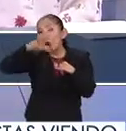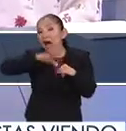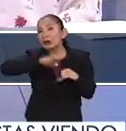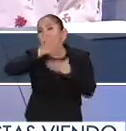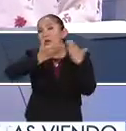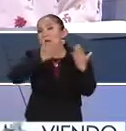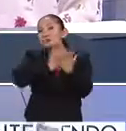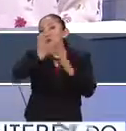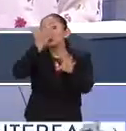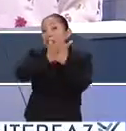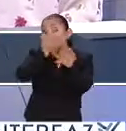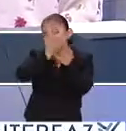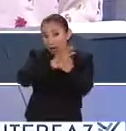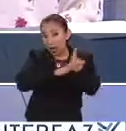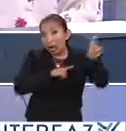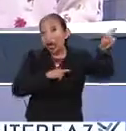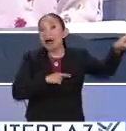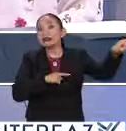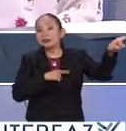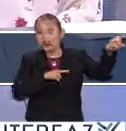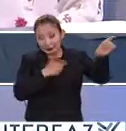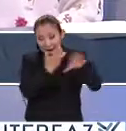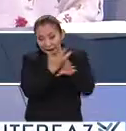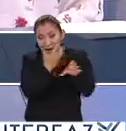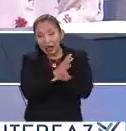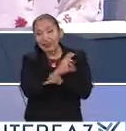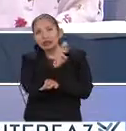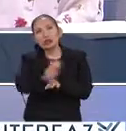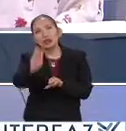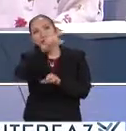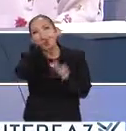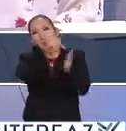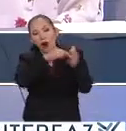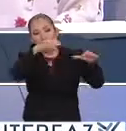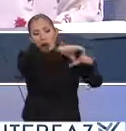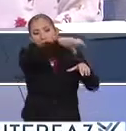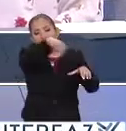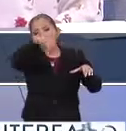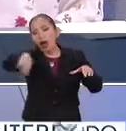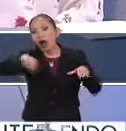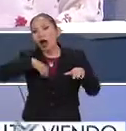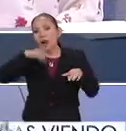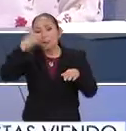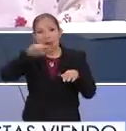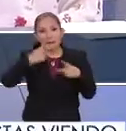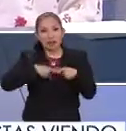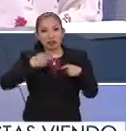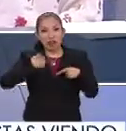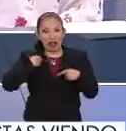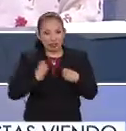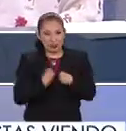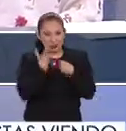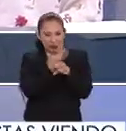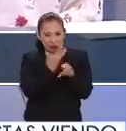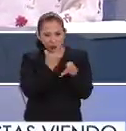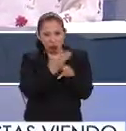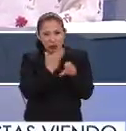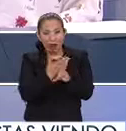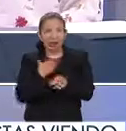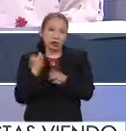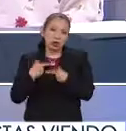tiene servicios en Estados Unidos. En Estados Unidos tenemos 300 plazas comunitarias para nuestros compatriotas y también personas